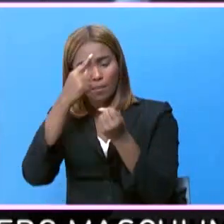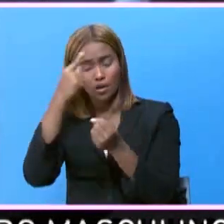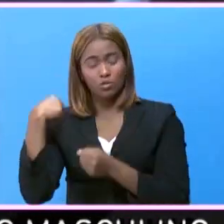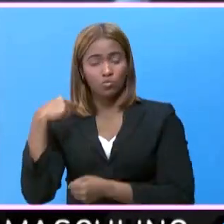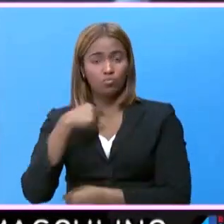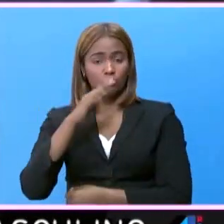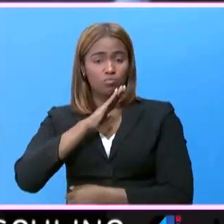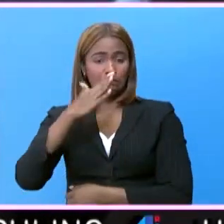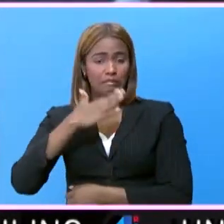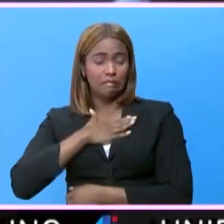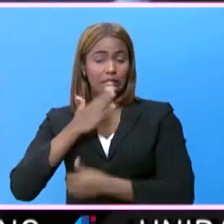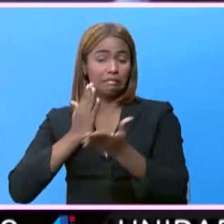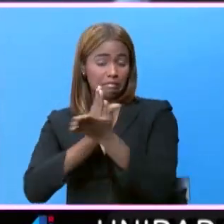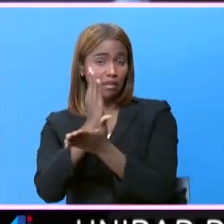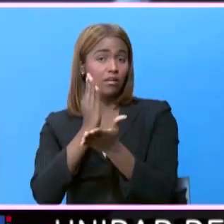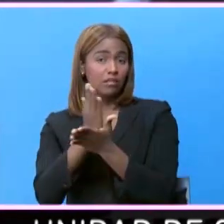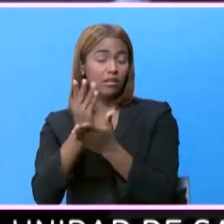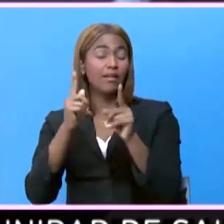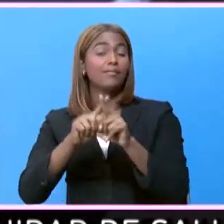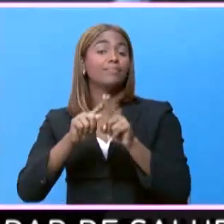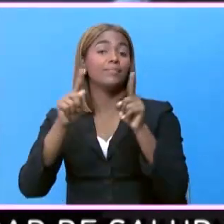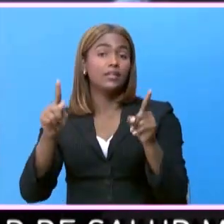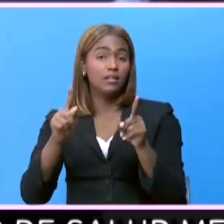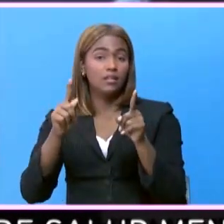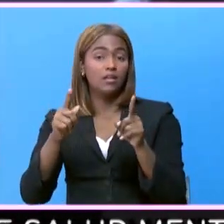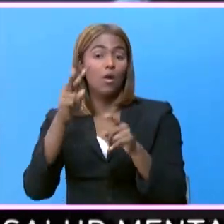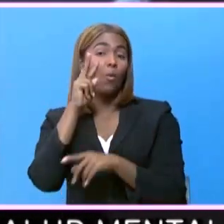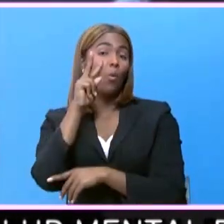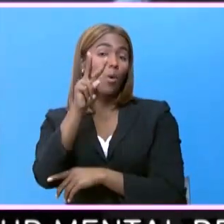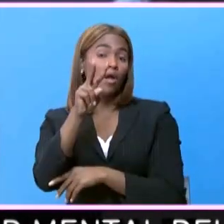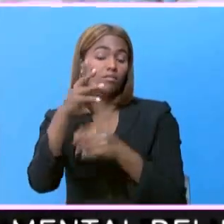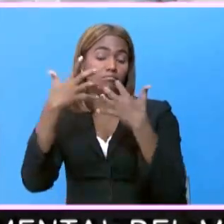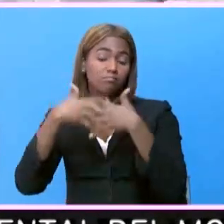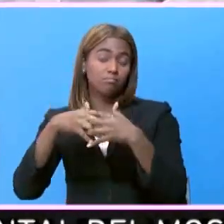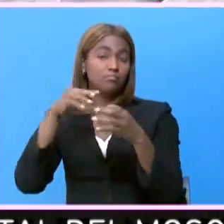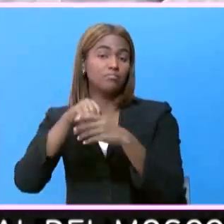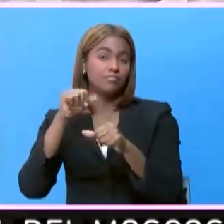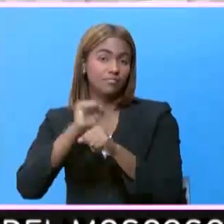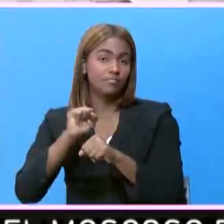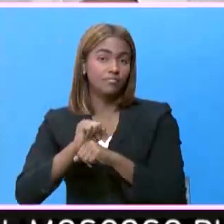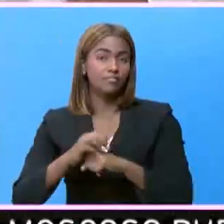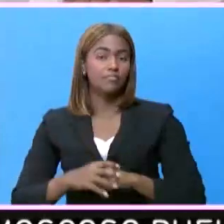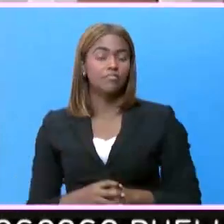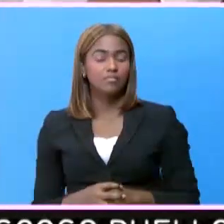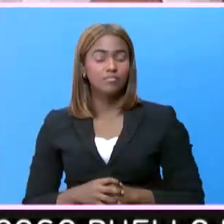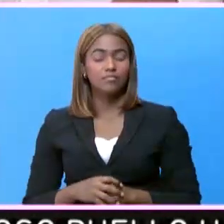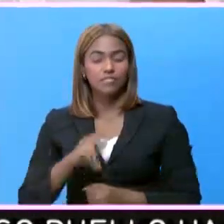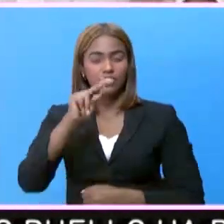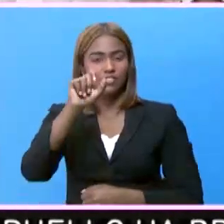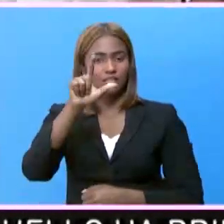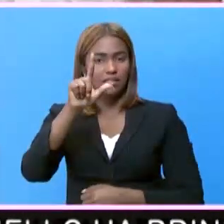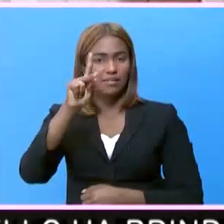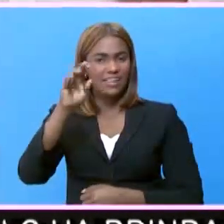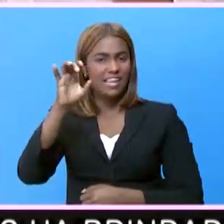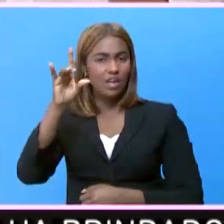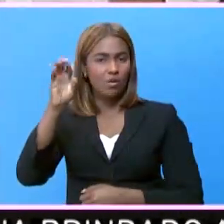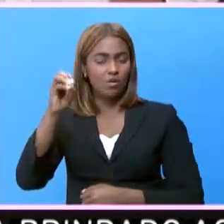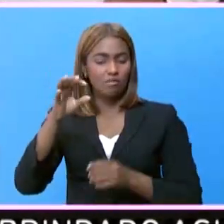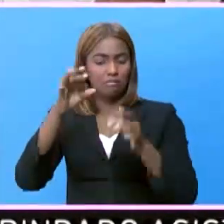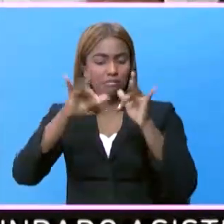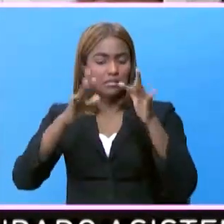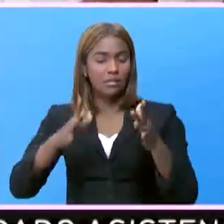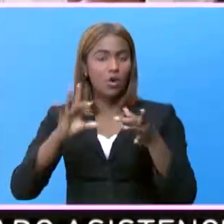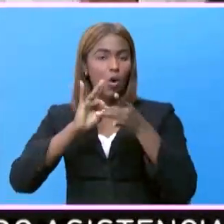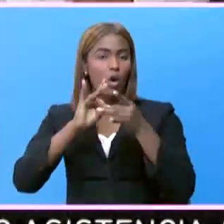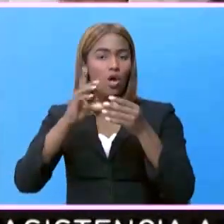nuestros derechos, pero desde una visión mundial. Rafael Peguero, secretario de la Unión